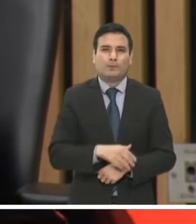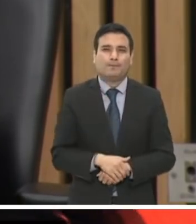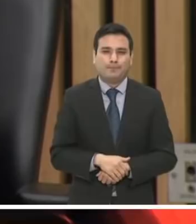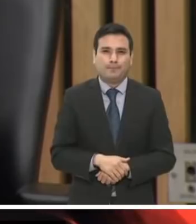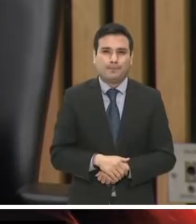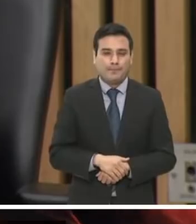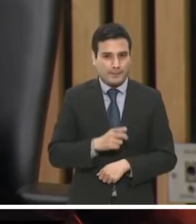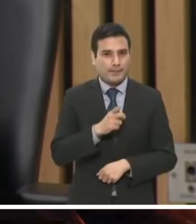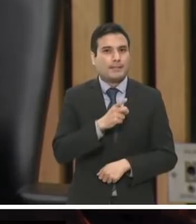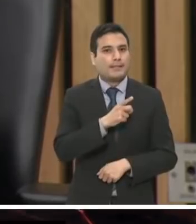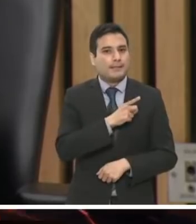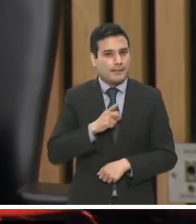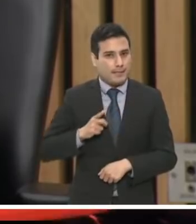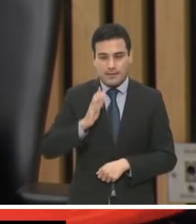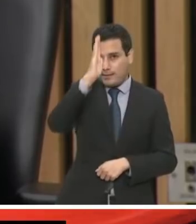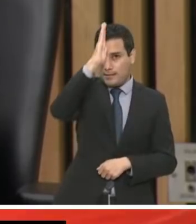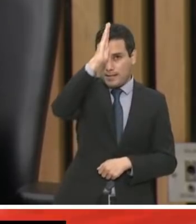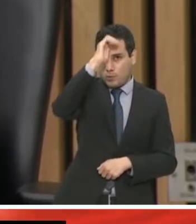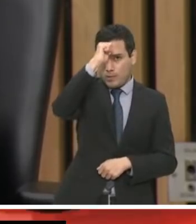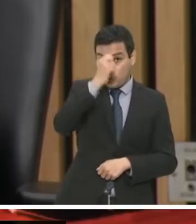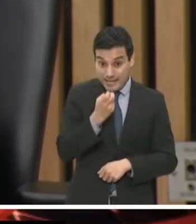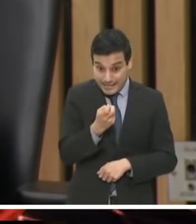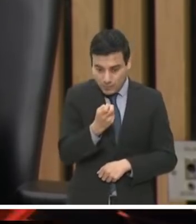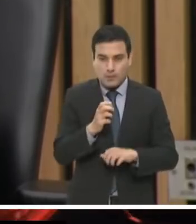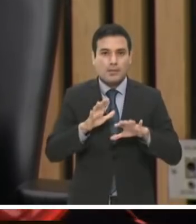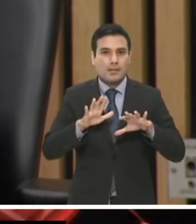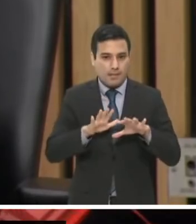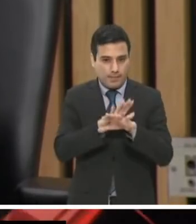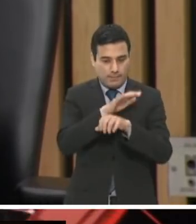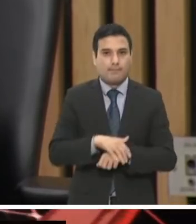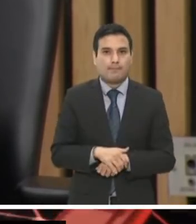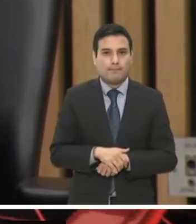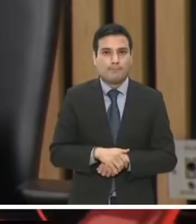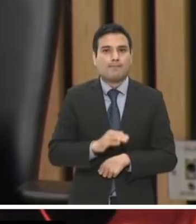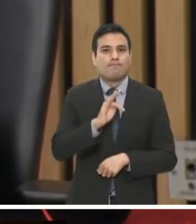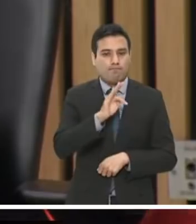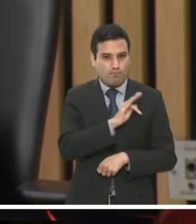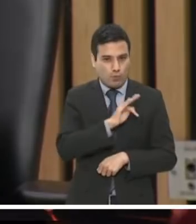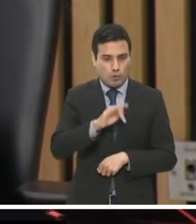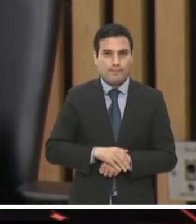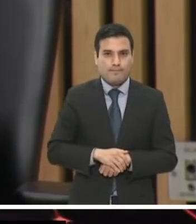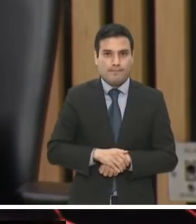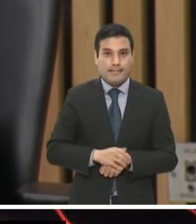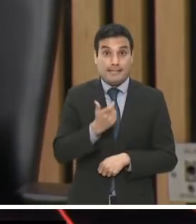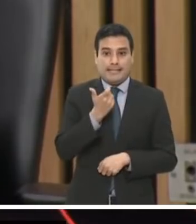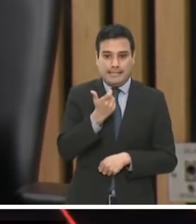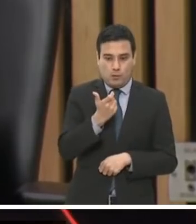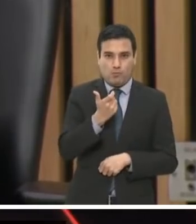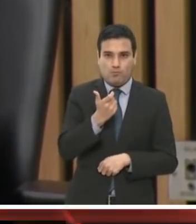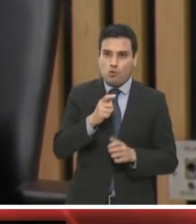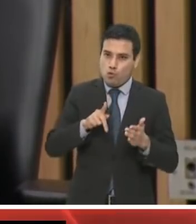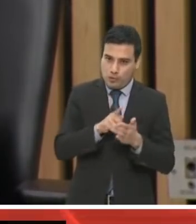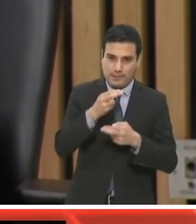modificar el acuerdo que nos permita atender el tema y regresar el dinero